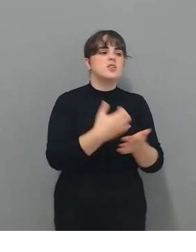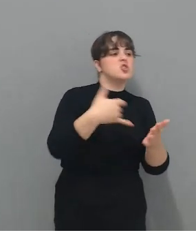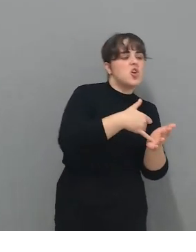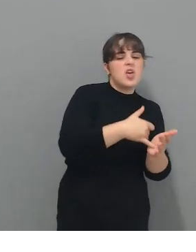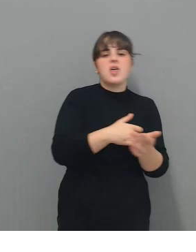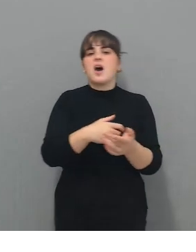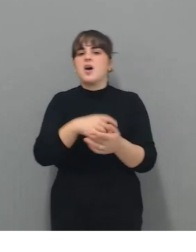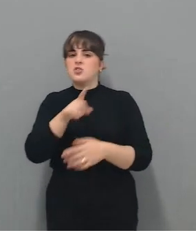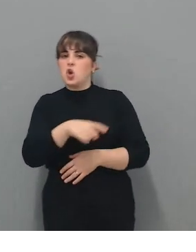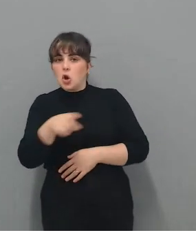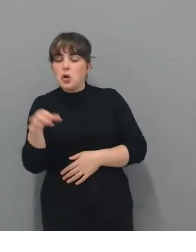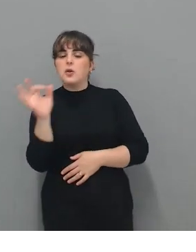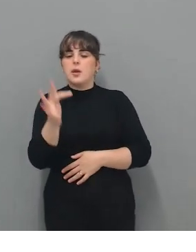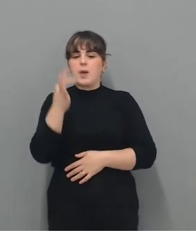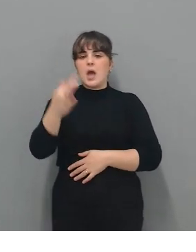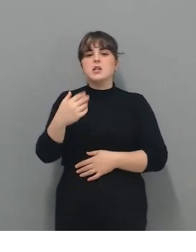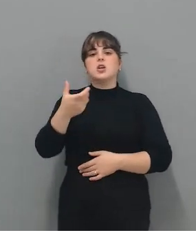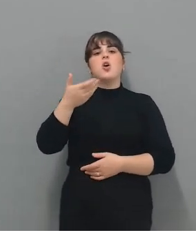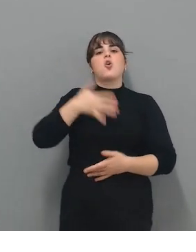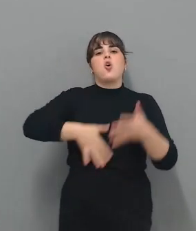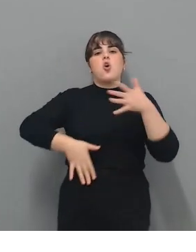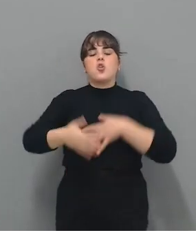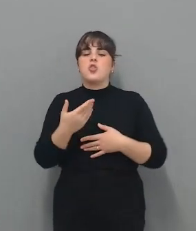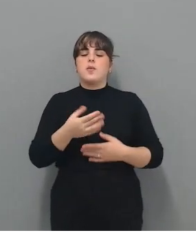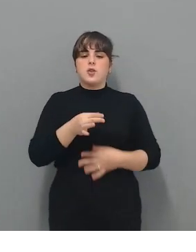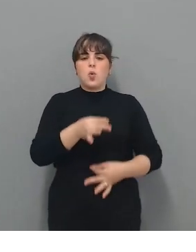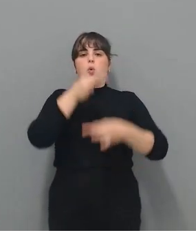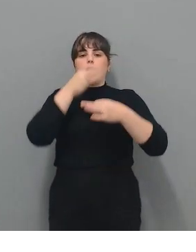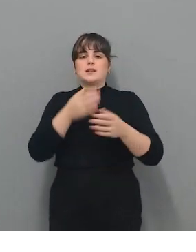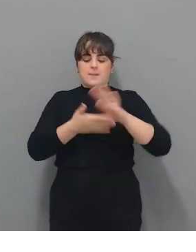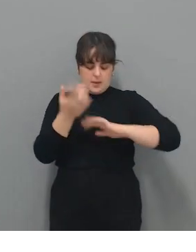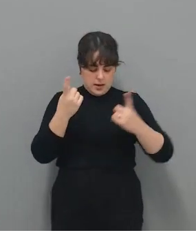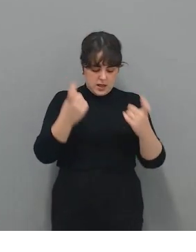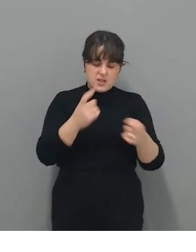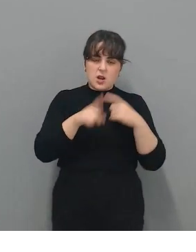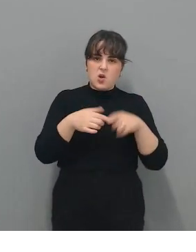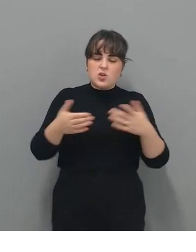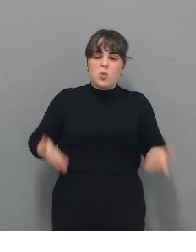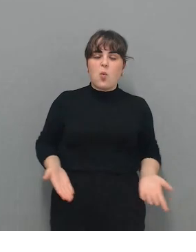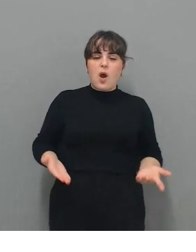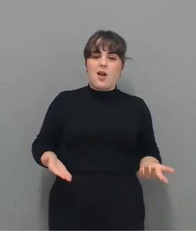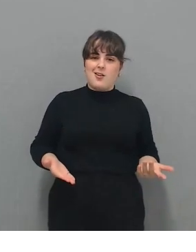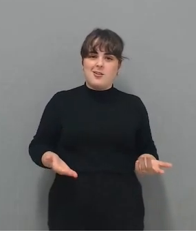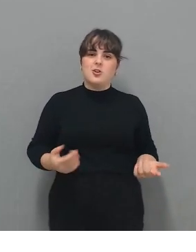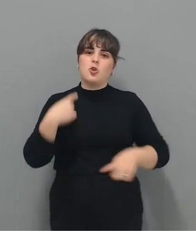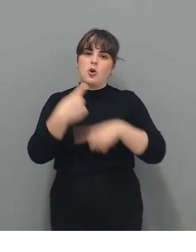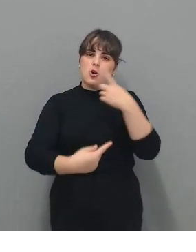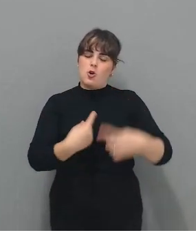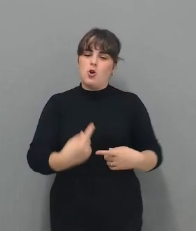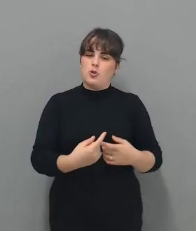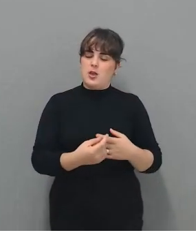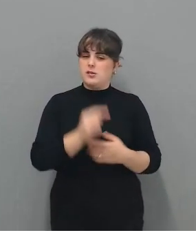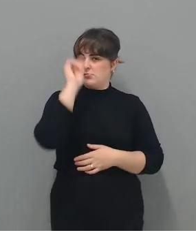Y adquirir esos conocimientos que creemos que son bastante necesarios para defendernos un poco en el día a día. Muchas gracias.